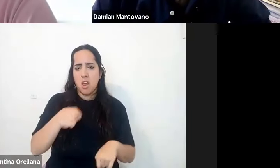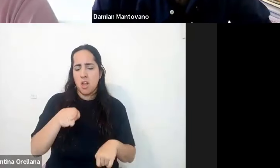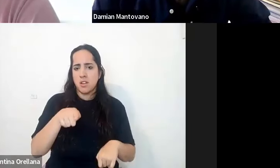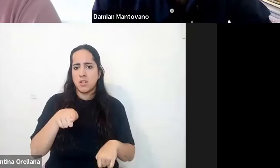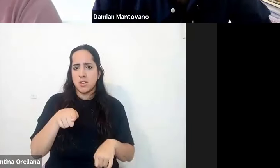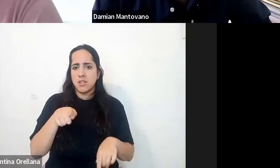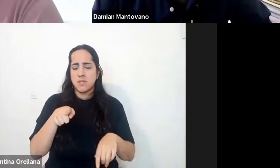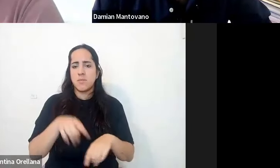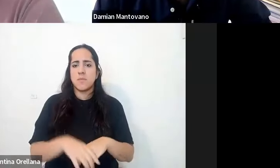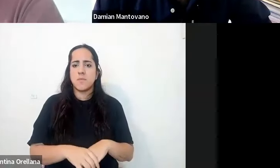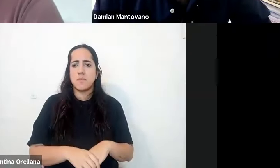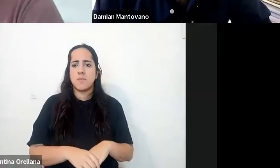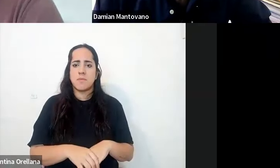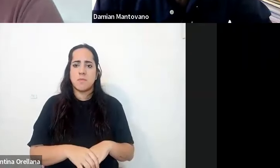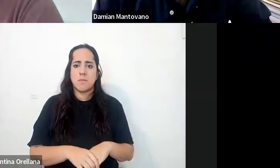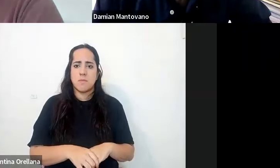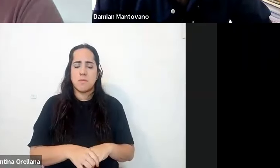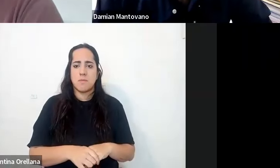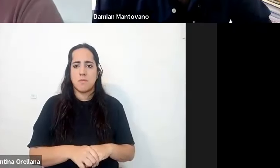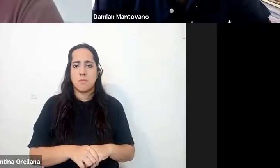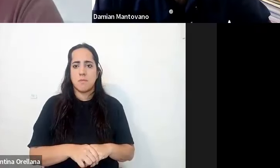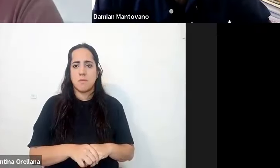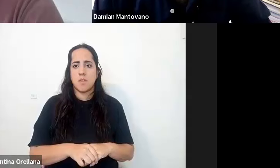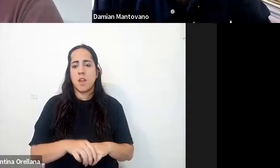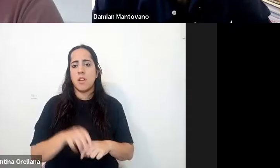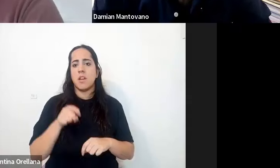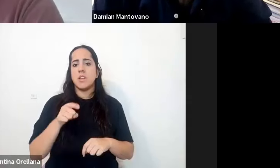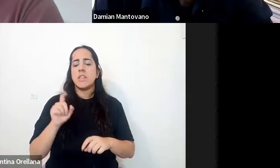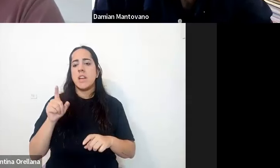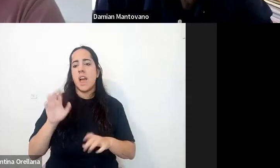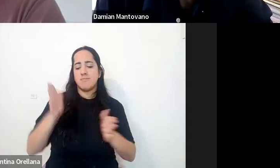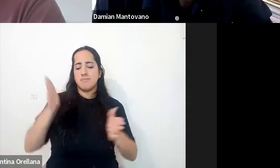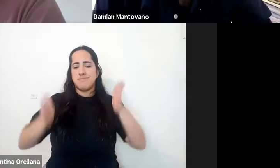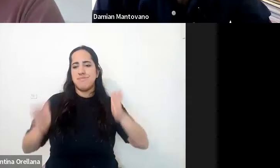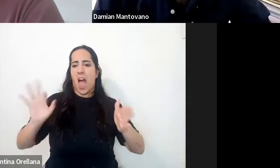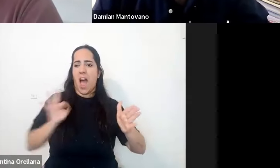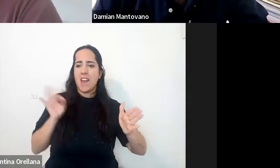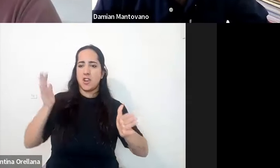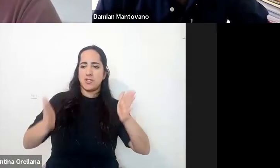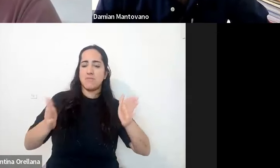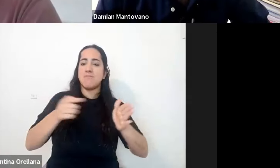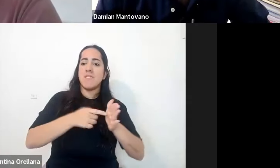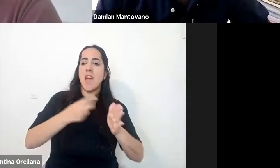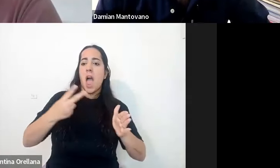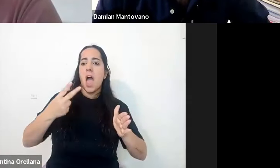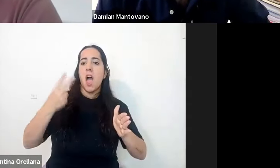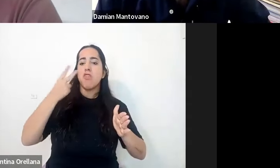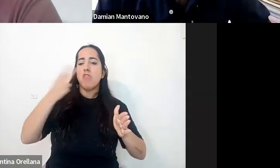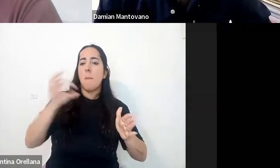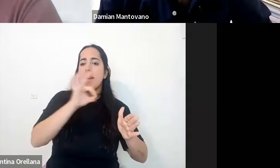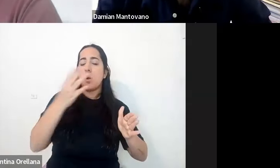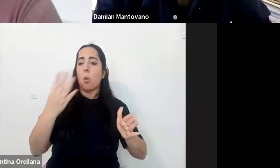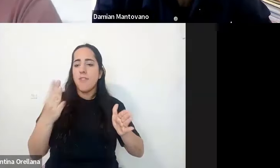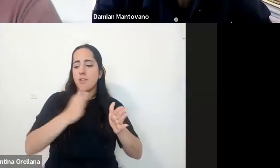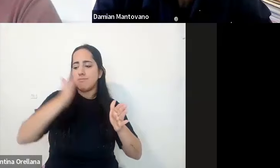y tomamos un marco de años desde el 2004 al 2012